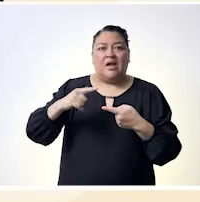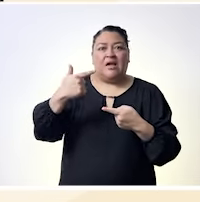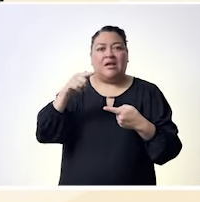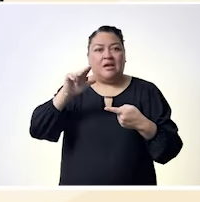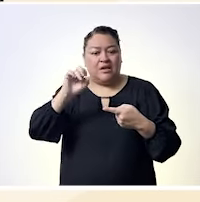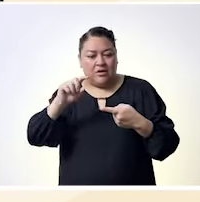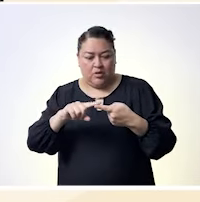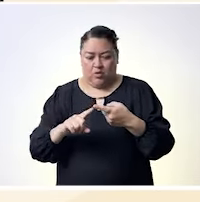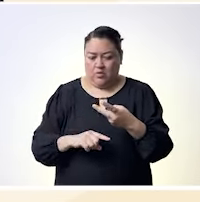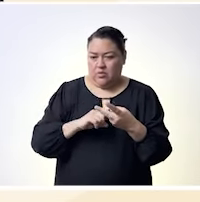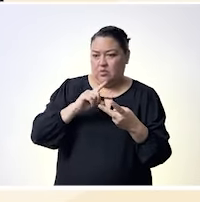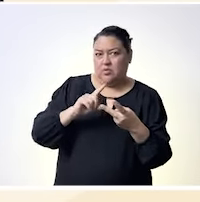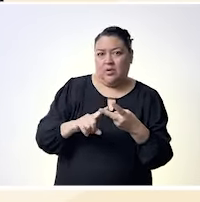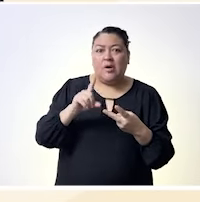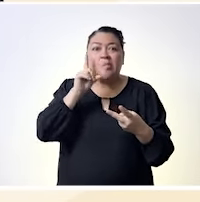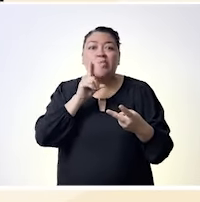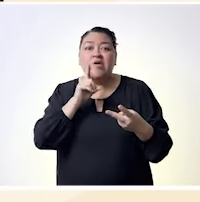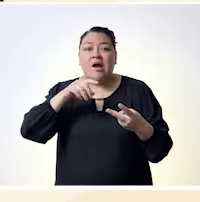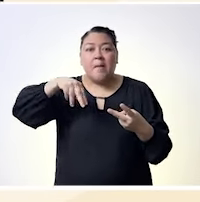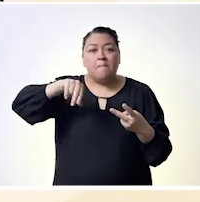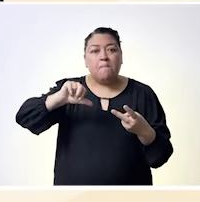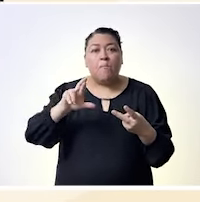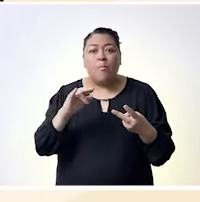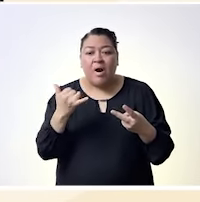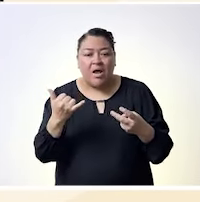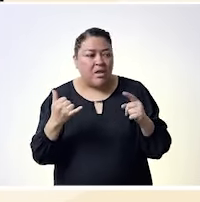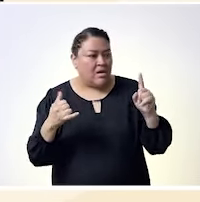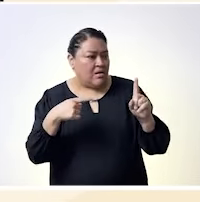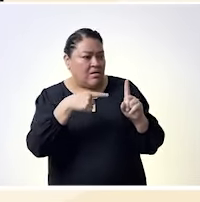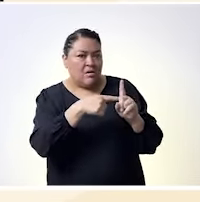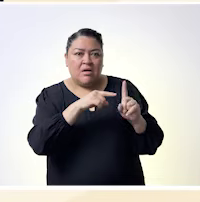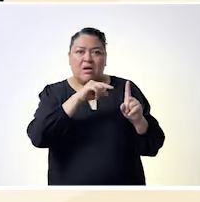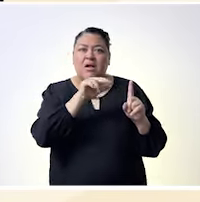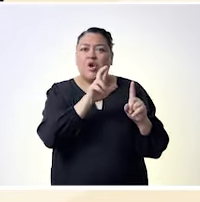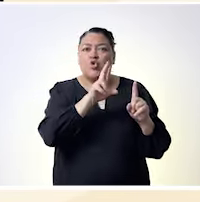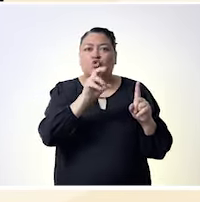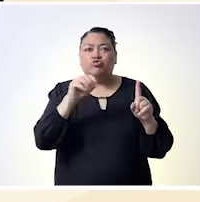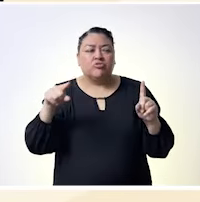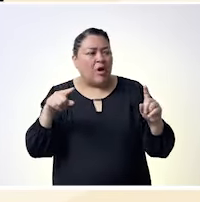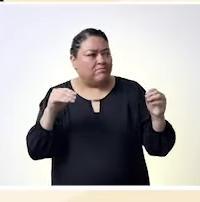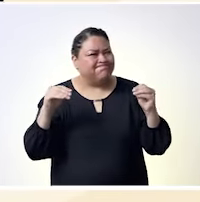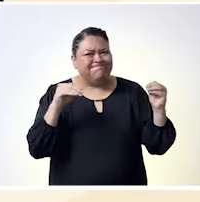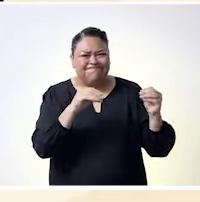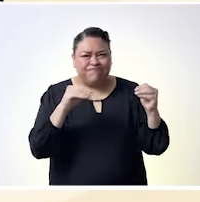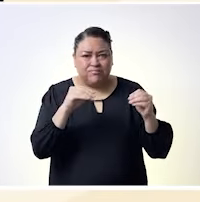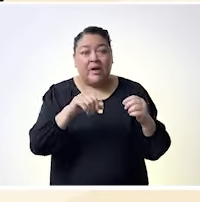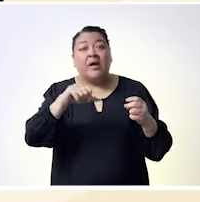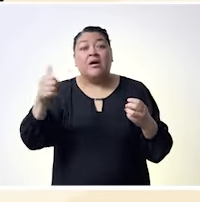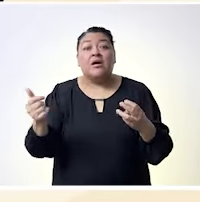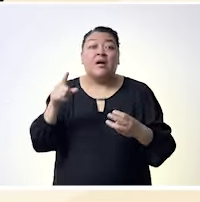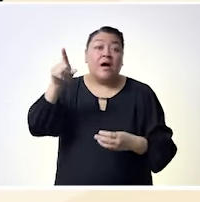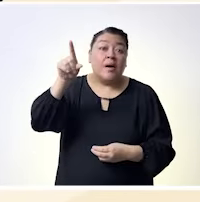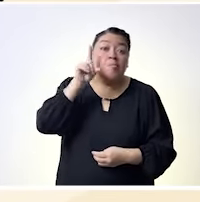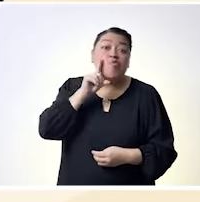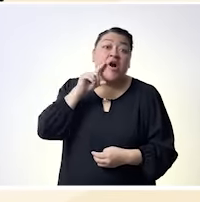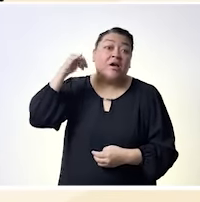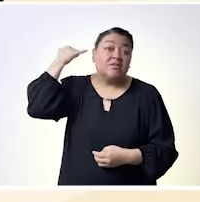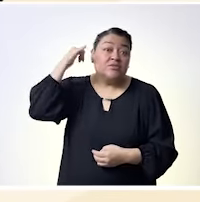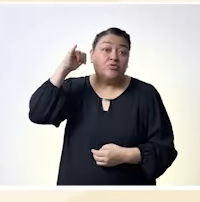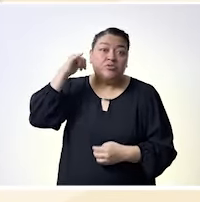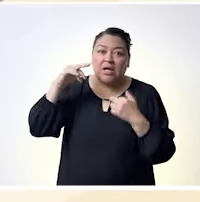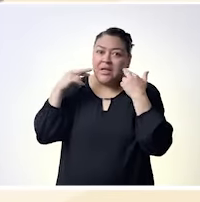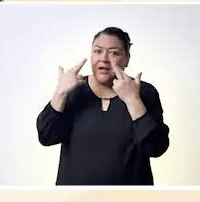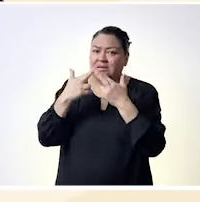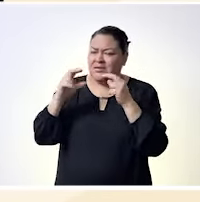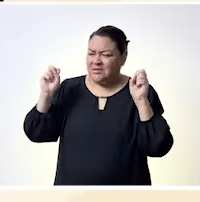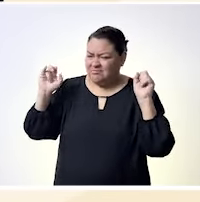pensando en que sí es correcto que las mujeres tengan derecho dejen de sexo y de o son feministas entonces pues ese